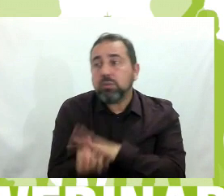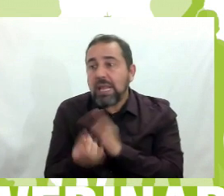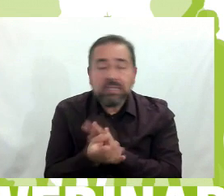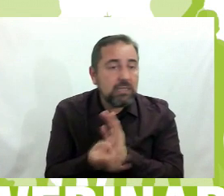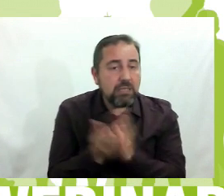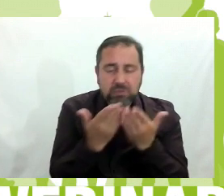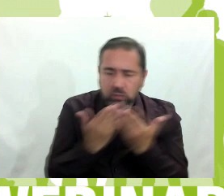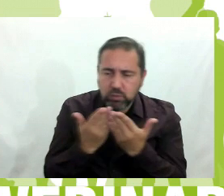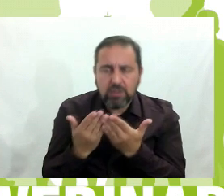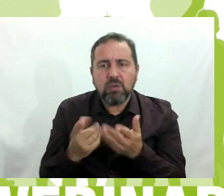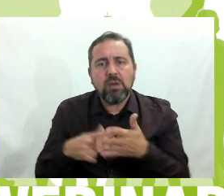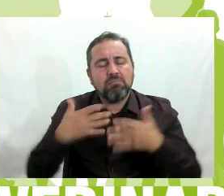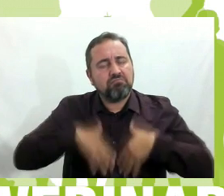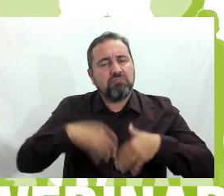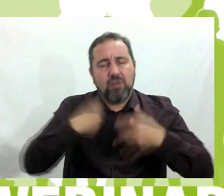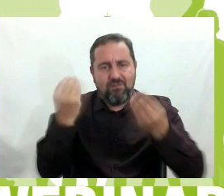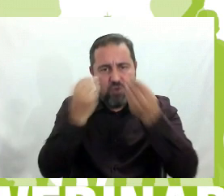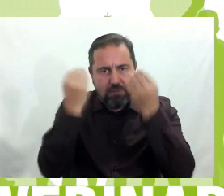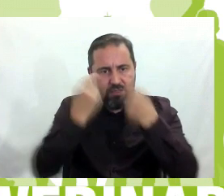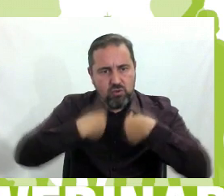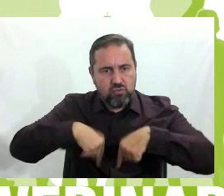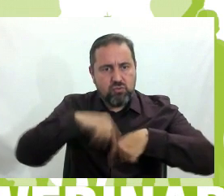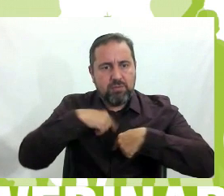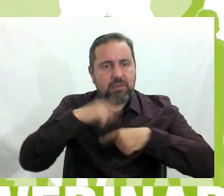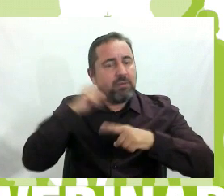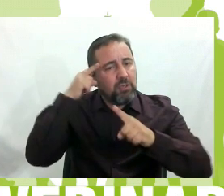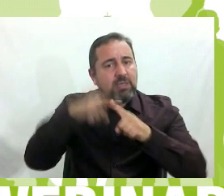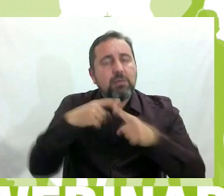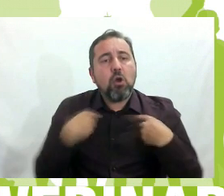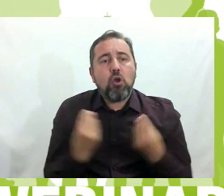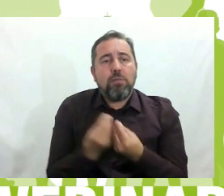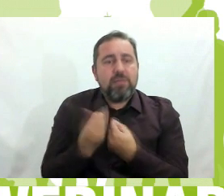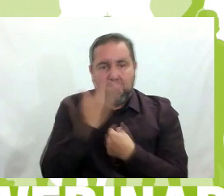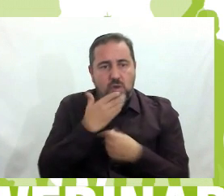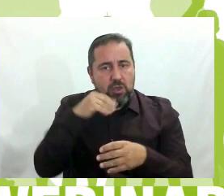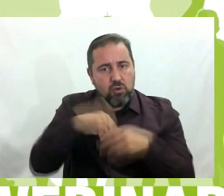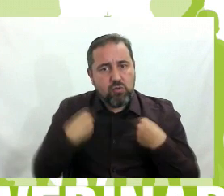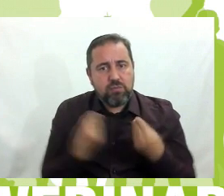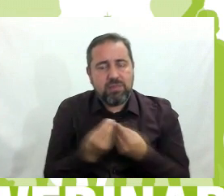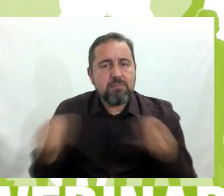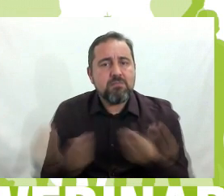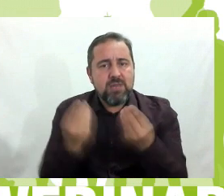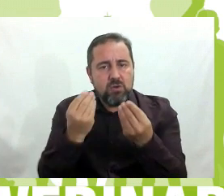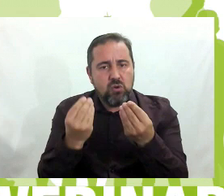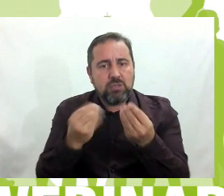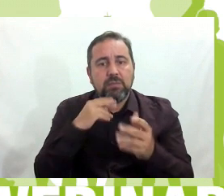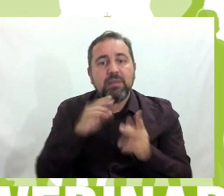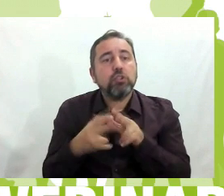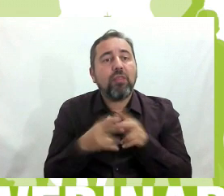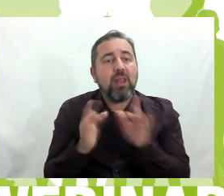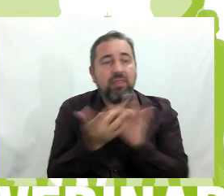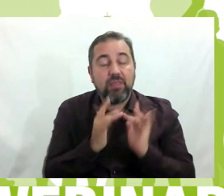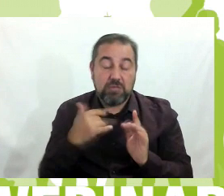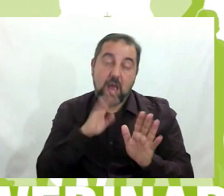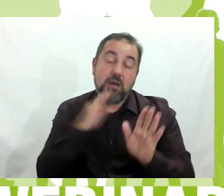y así nos vamos formando para mejorar la convivencia del cole. La socialización, ya he explicado,